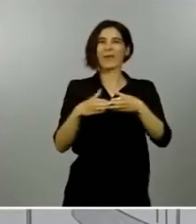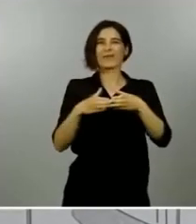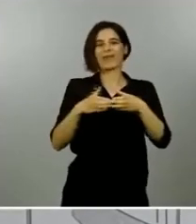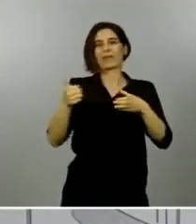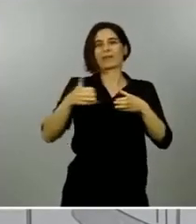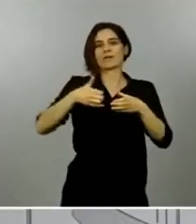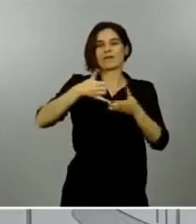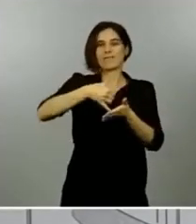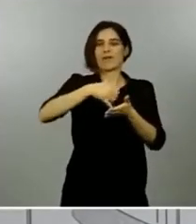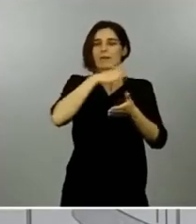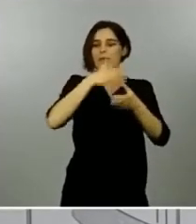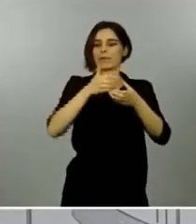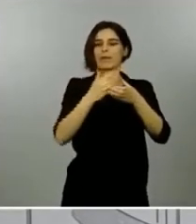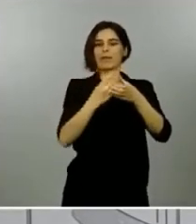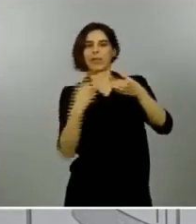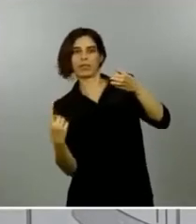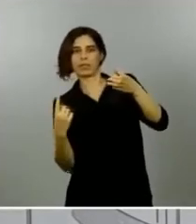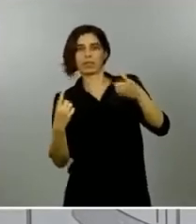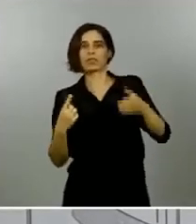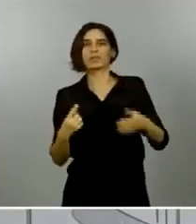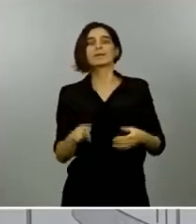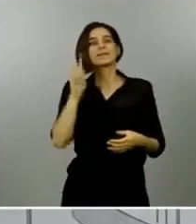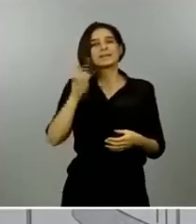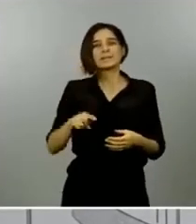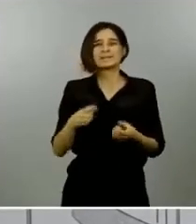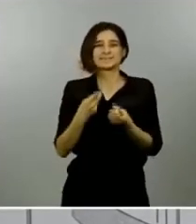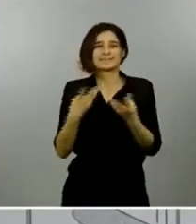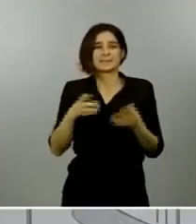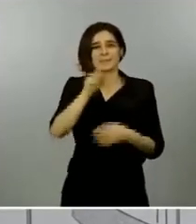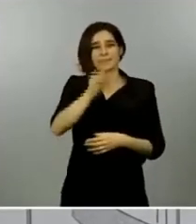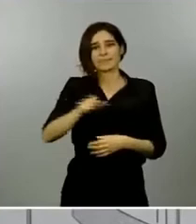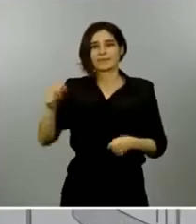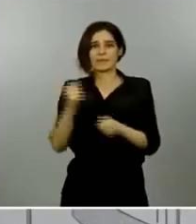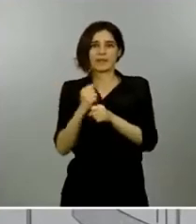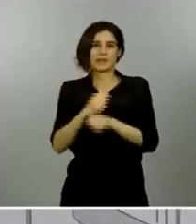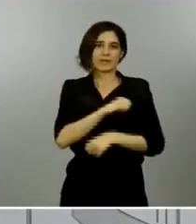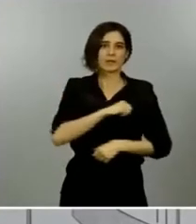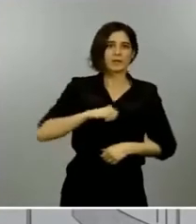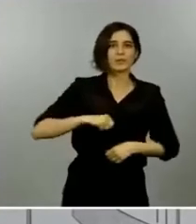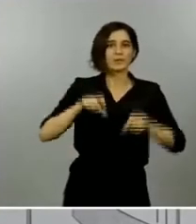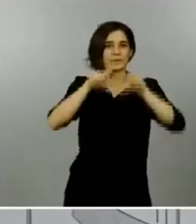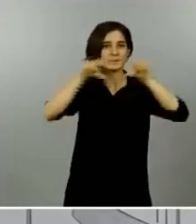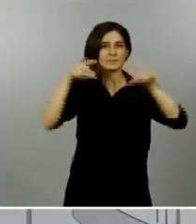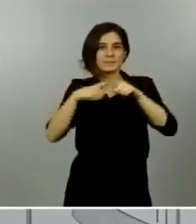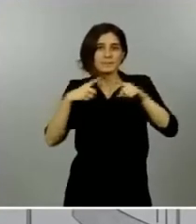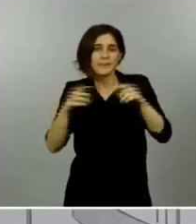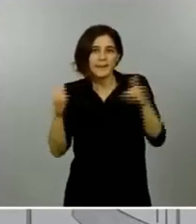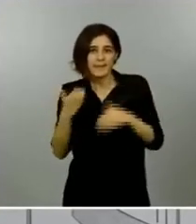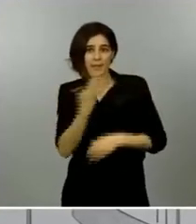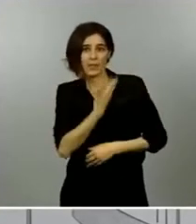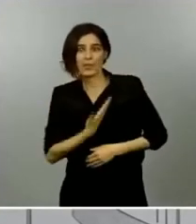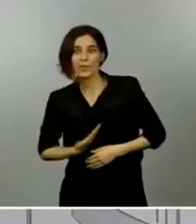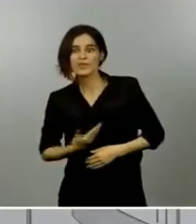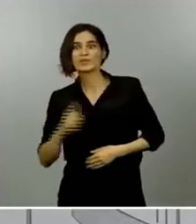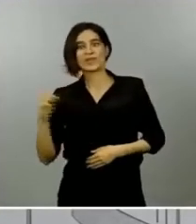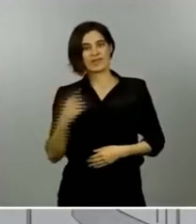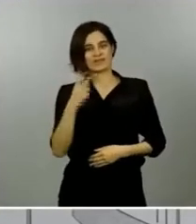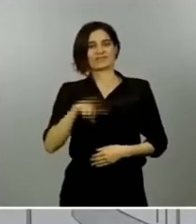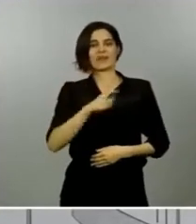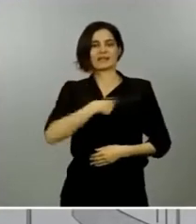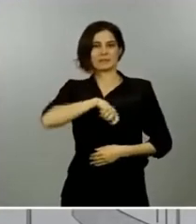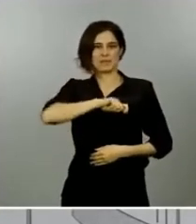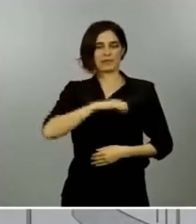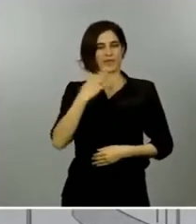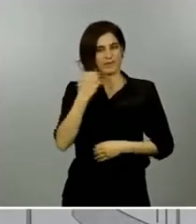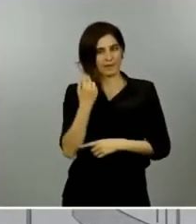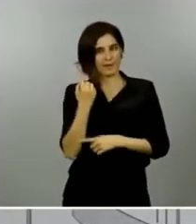auxiliar a múltiples trabajadores autónomos a pequeños y medianos empresarios porque son nuestros compatriotas y además porque necesitamos su empuje